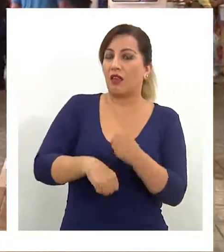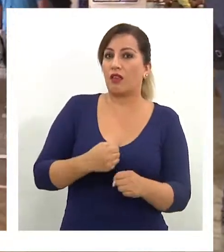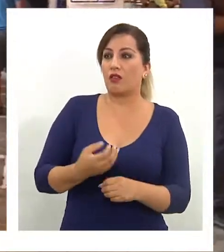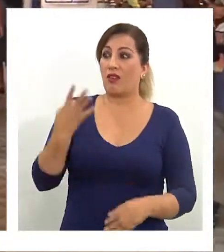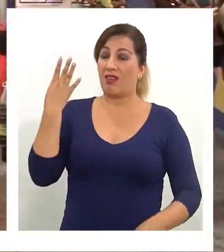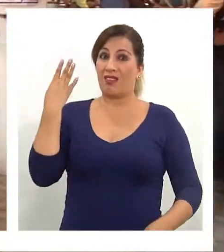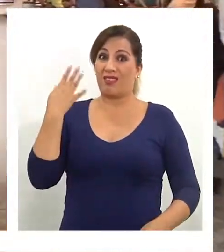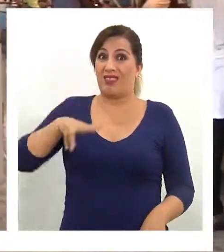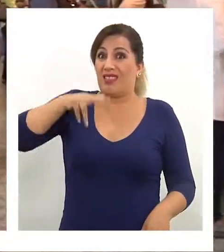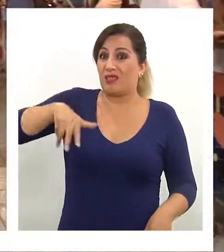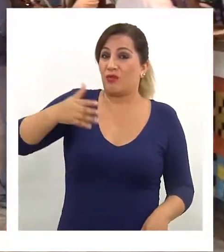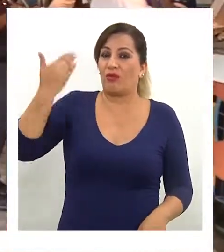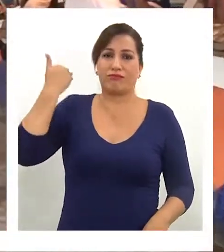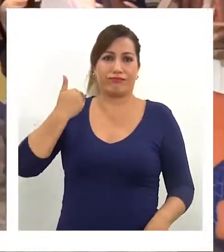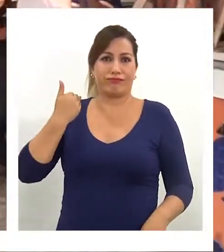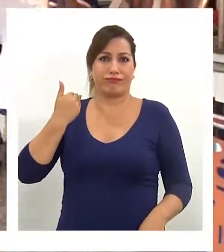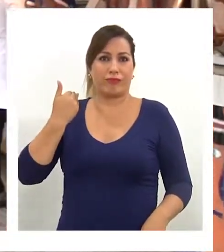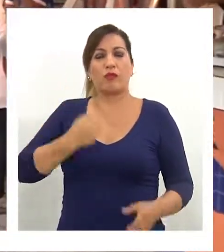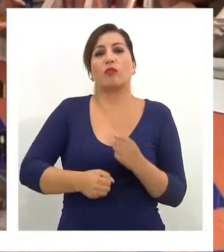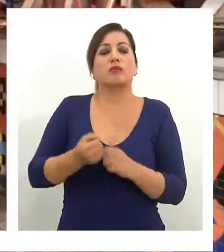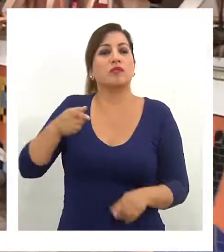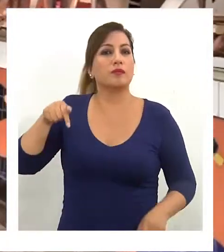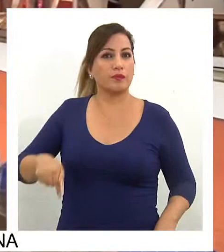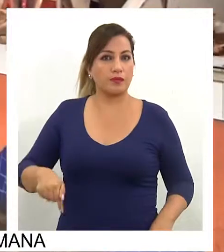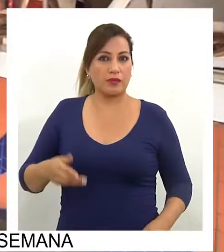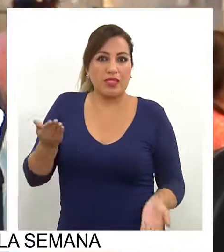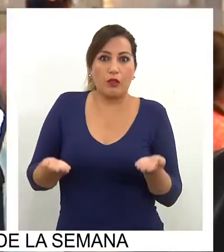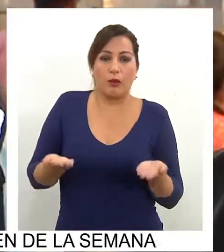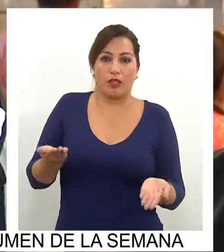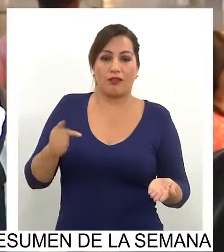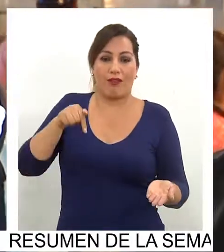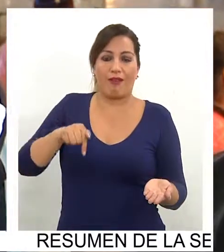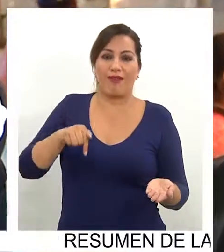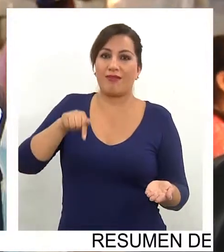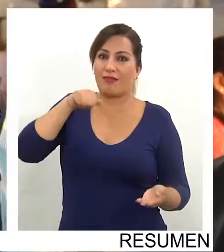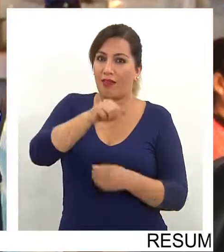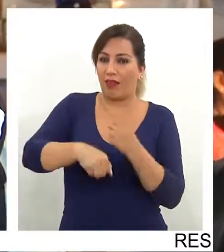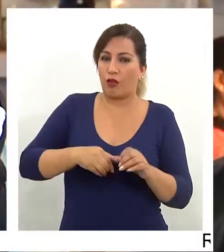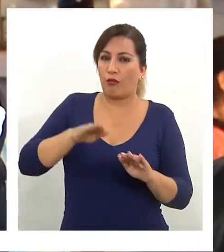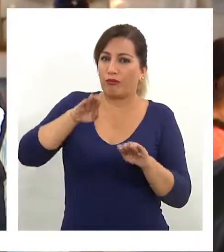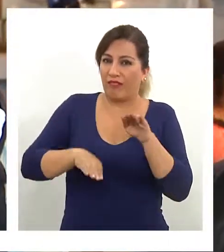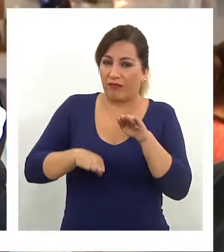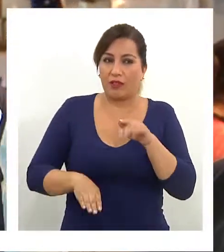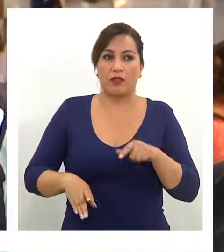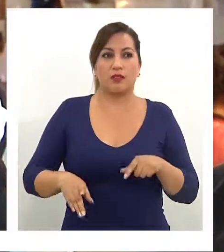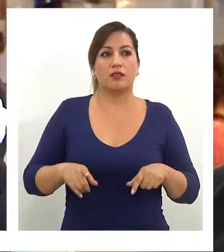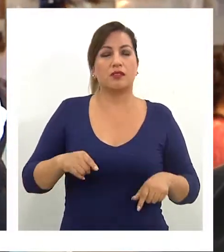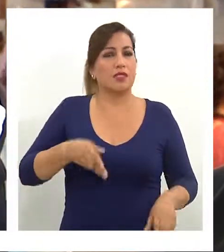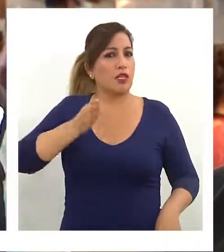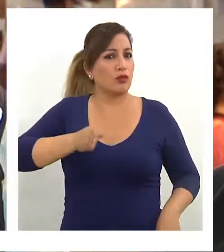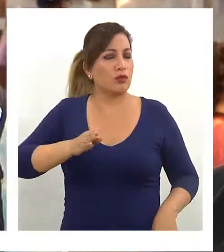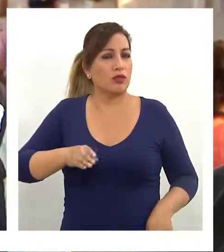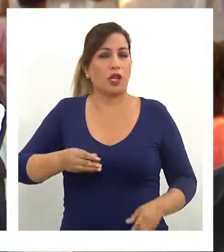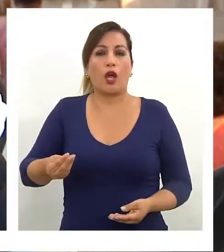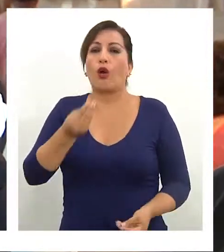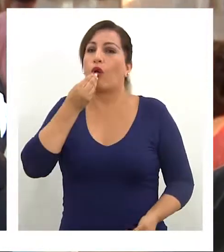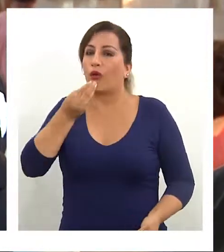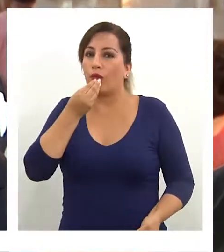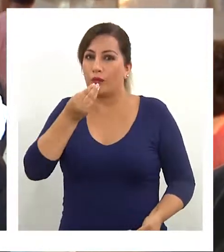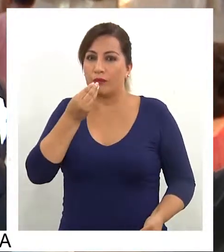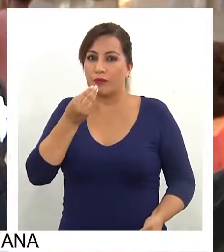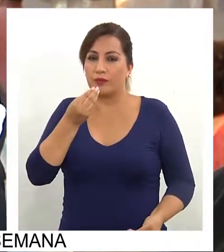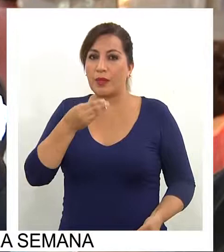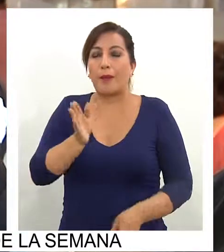2018, verano de 2018. Tenemos que seguir manteniendo e incentivando al consumo de